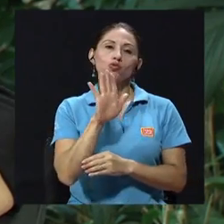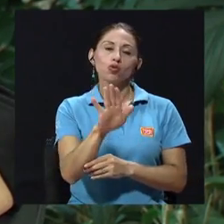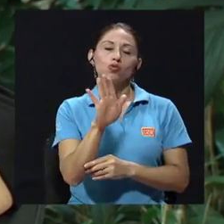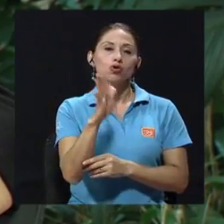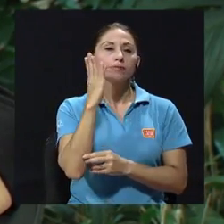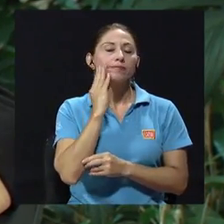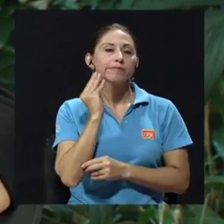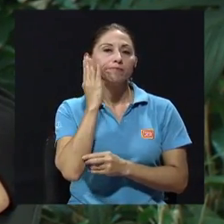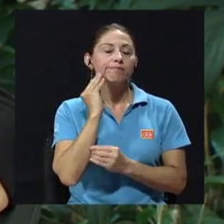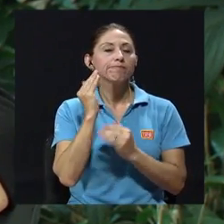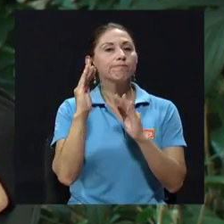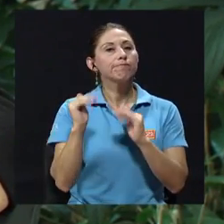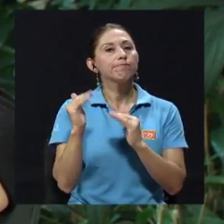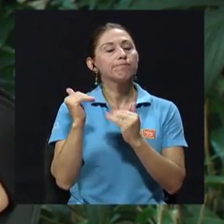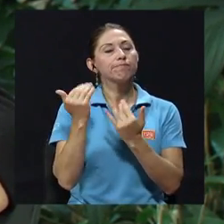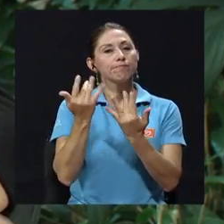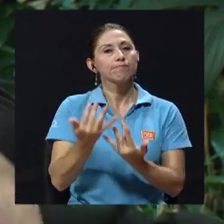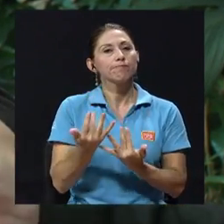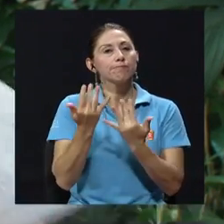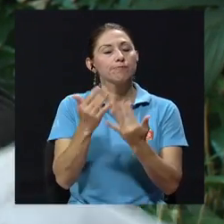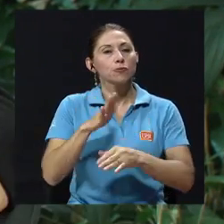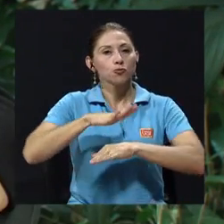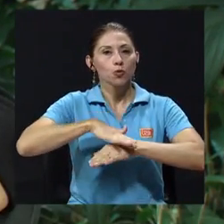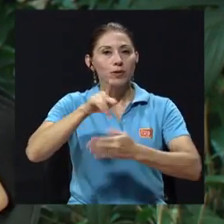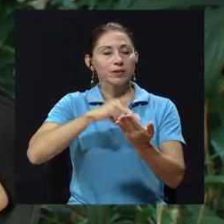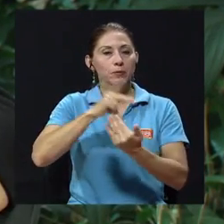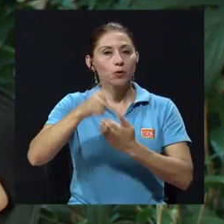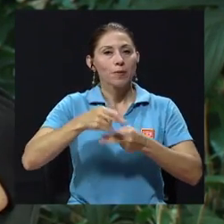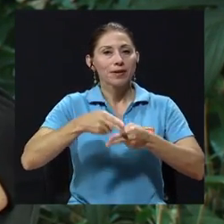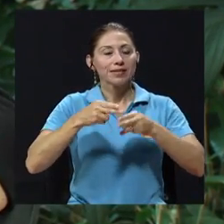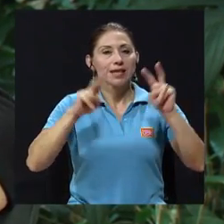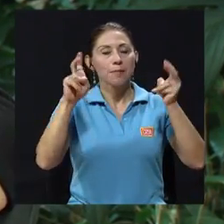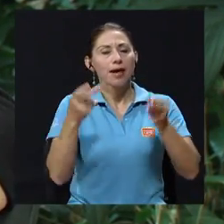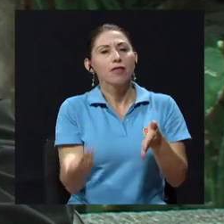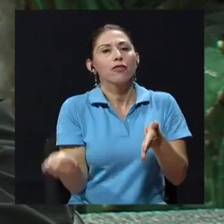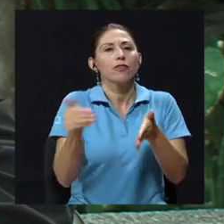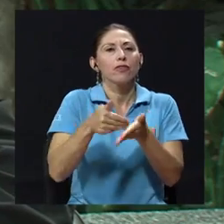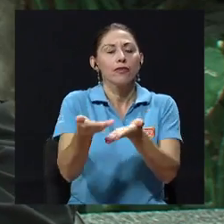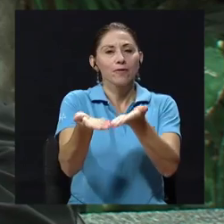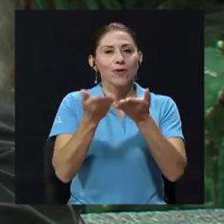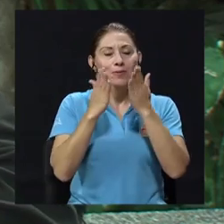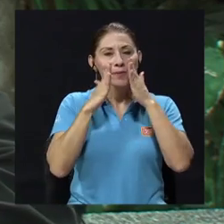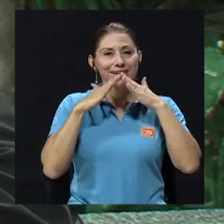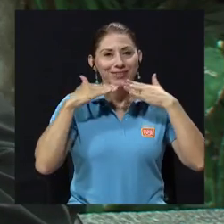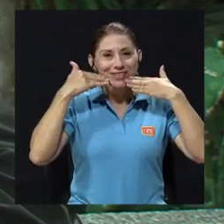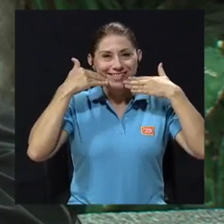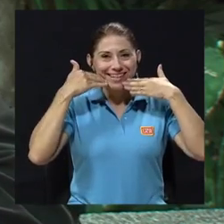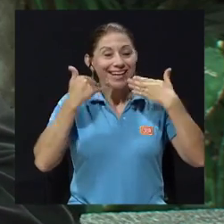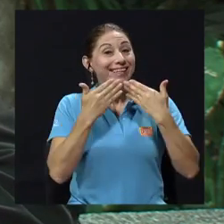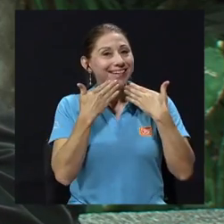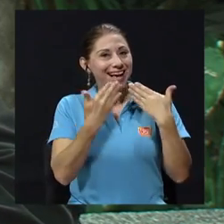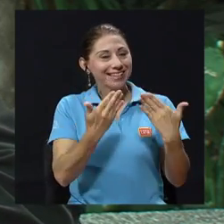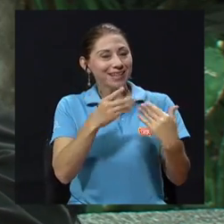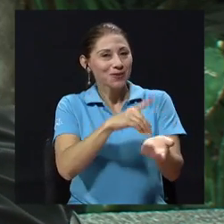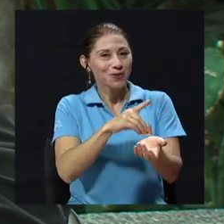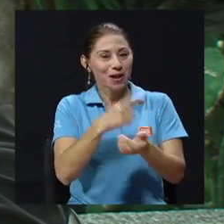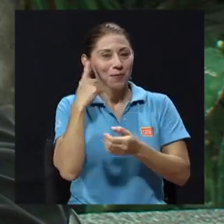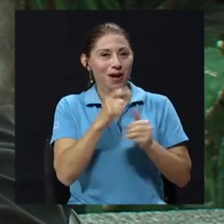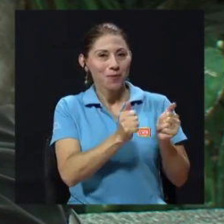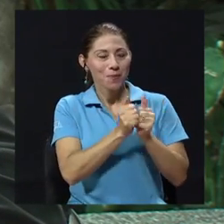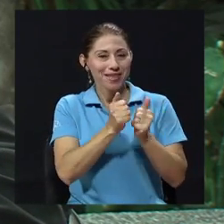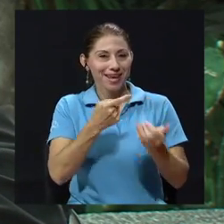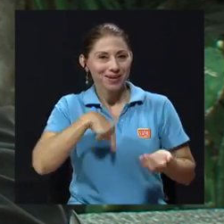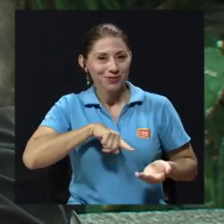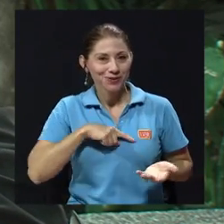expectativas con respecto a este programa Devuélveme la sonrisa. Muchísimas gracias también, doctora, por acompañarnos.